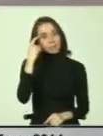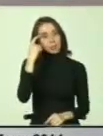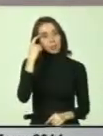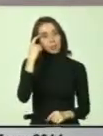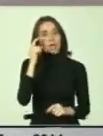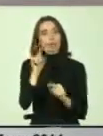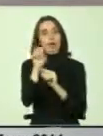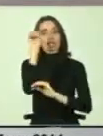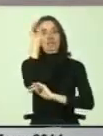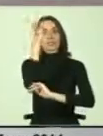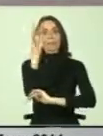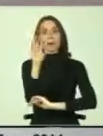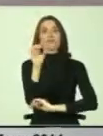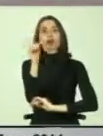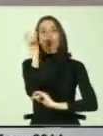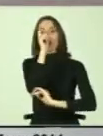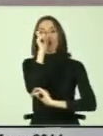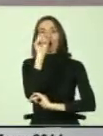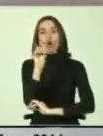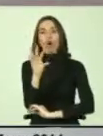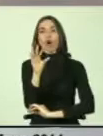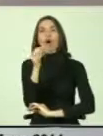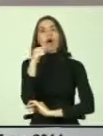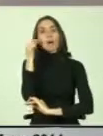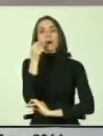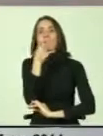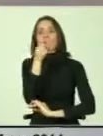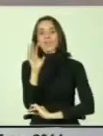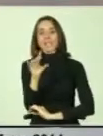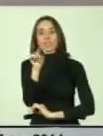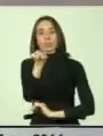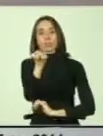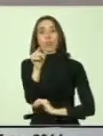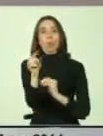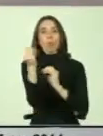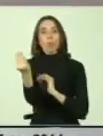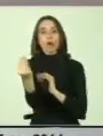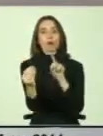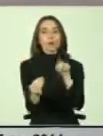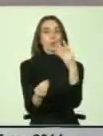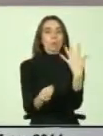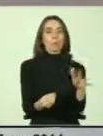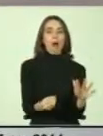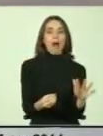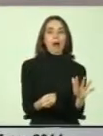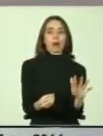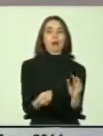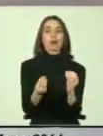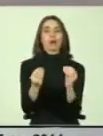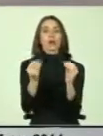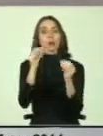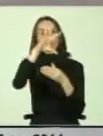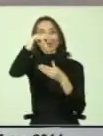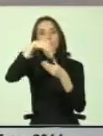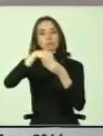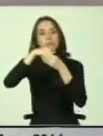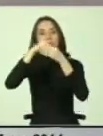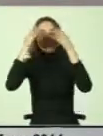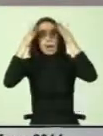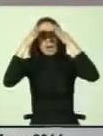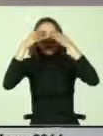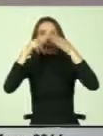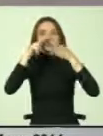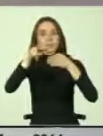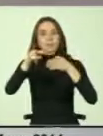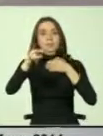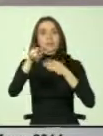semáforos, rojo, amarillo y verde, entonces tú eres de los buenos, eres de los malos. ¿Cómo incorporamos el enfoque inclusivo en esa modalidad? Hoy día